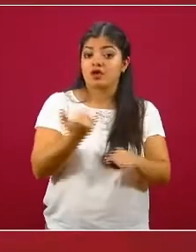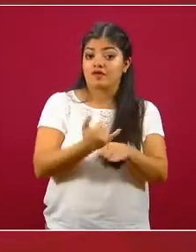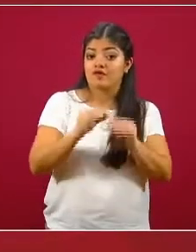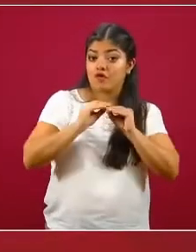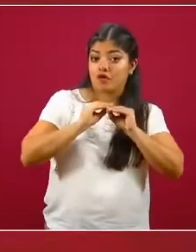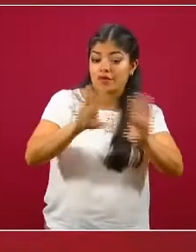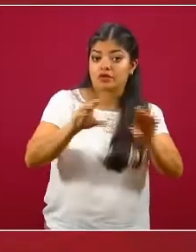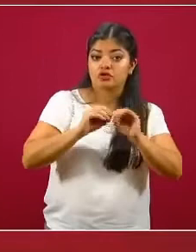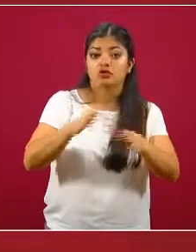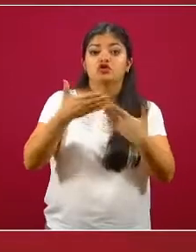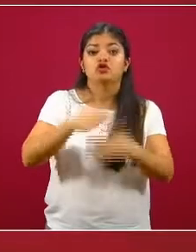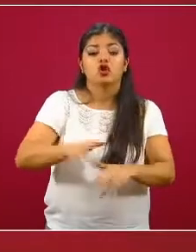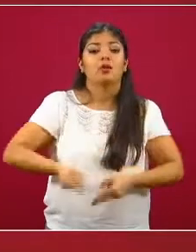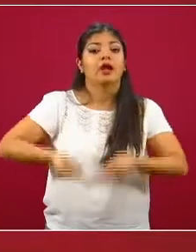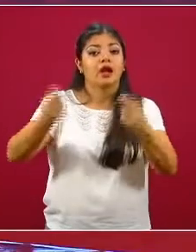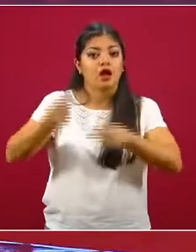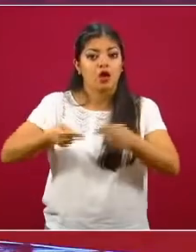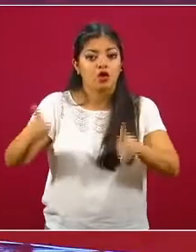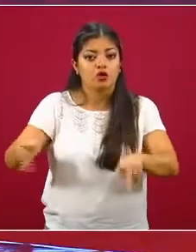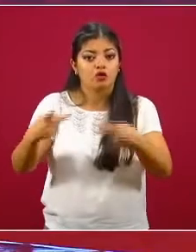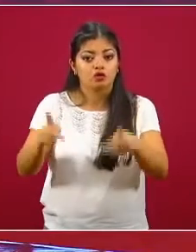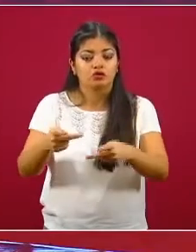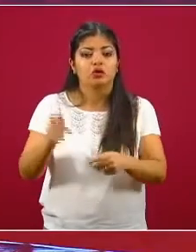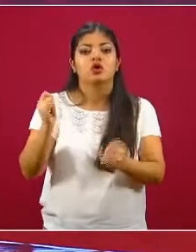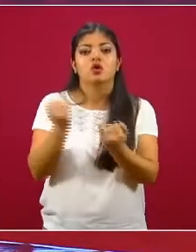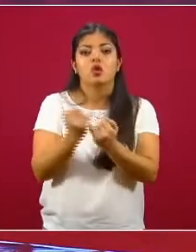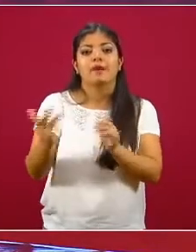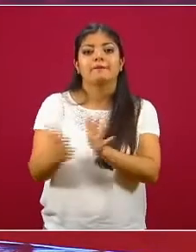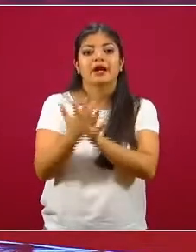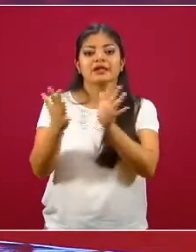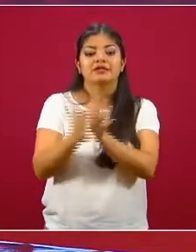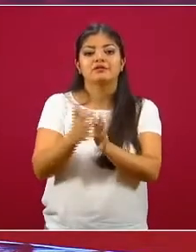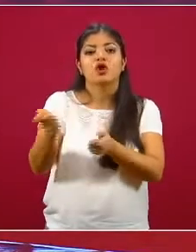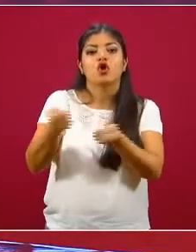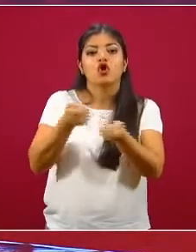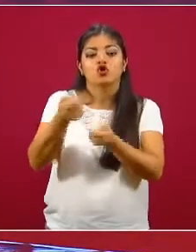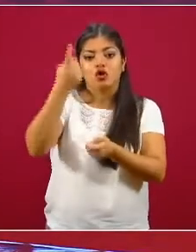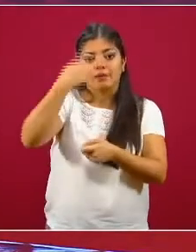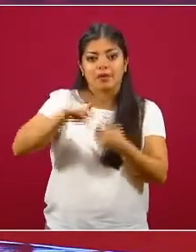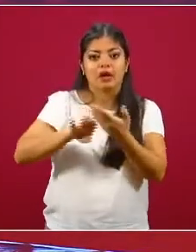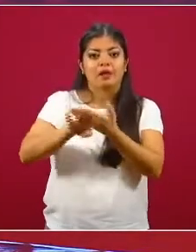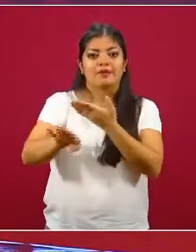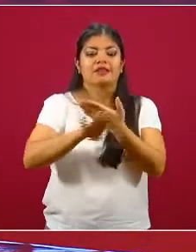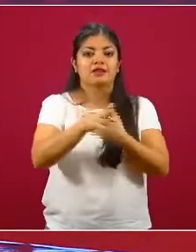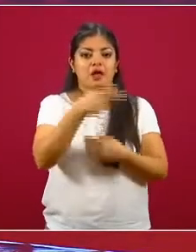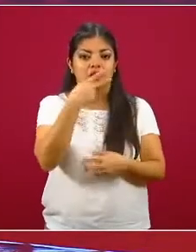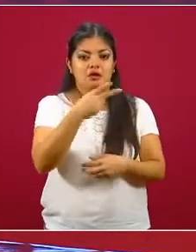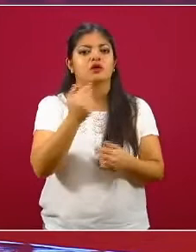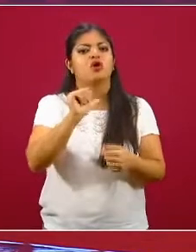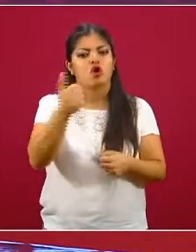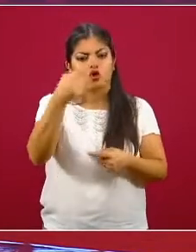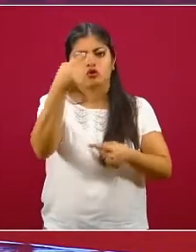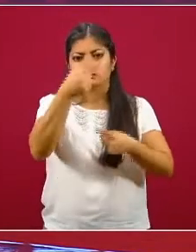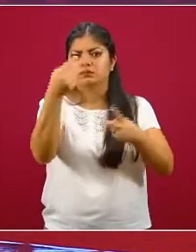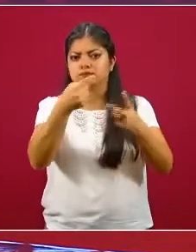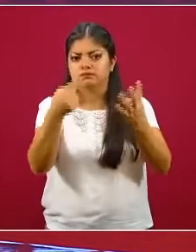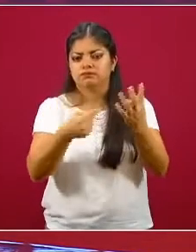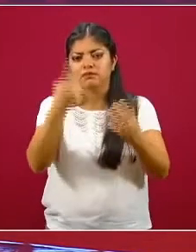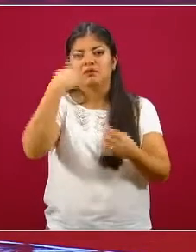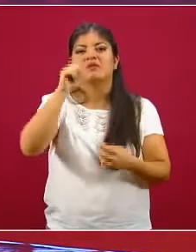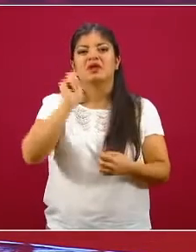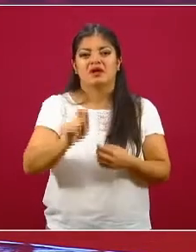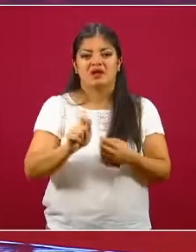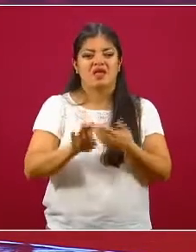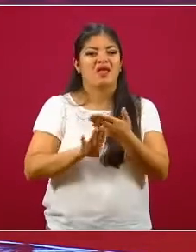todas las actividades de la industria, la participación ciudadana en las políticas de control del tabaco y varias otras medidas para evitar esta